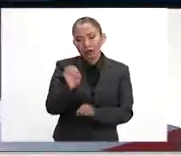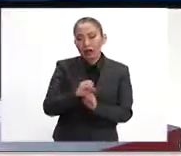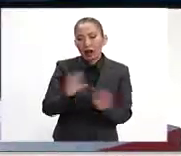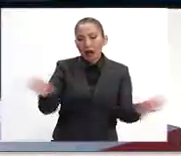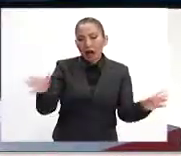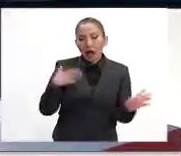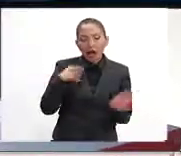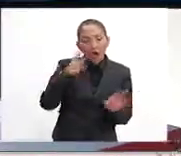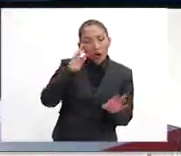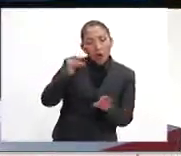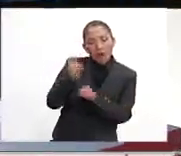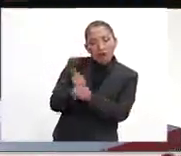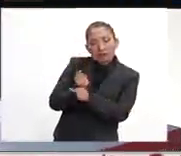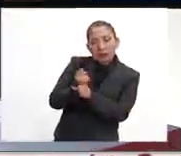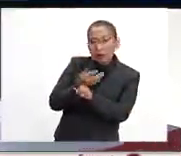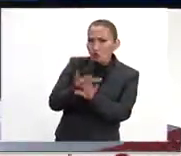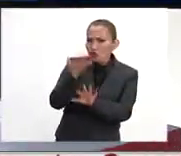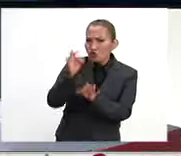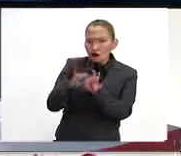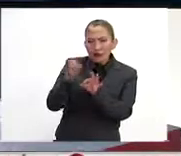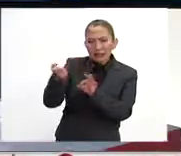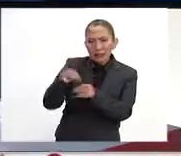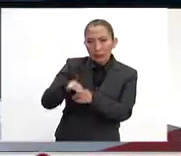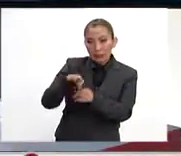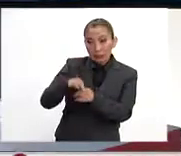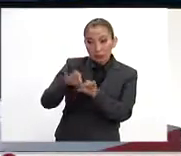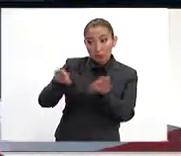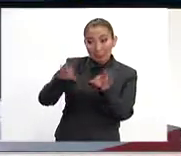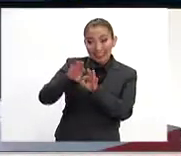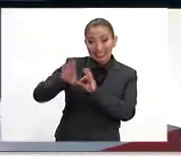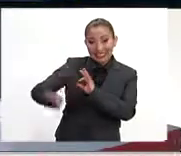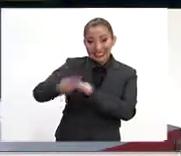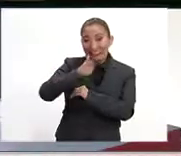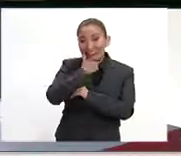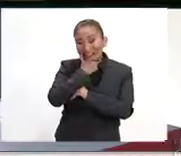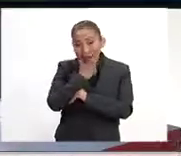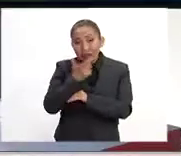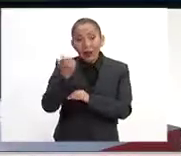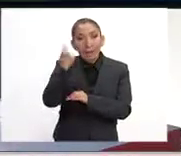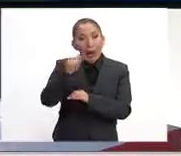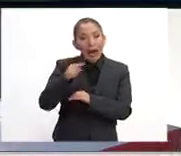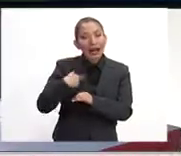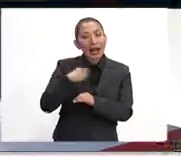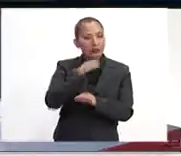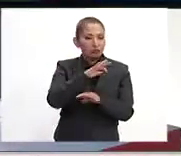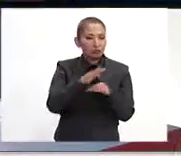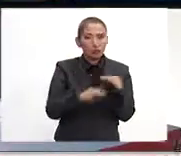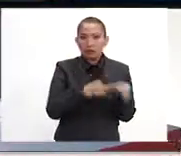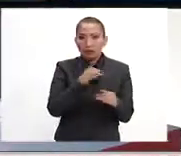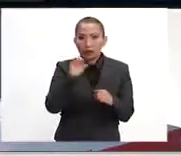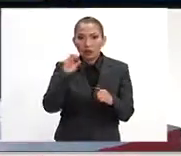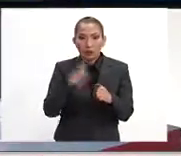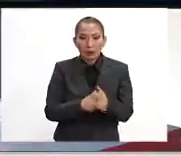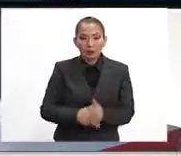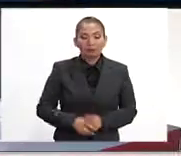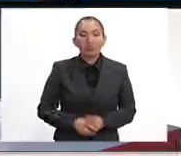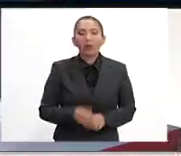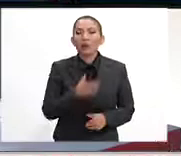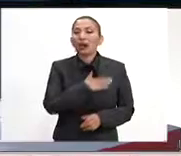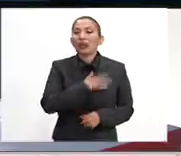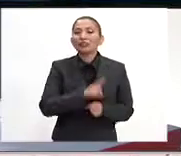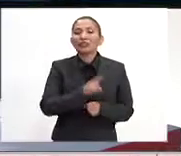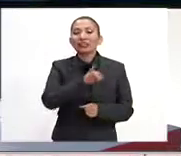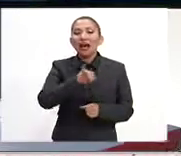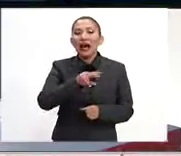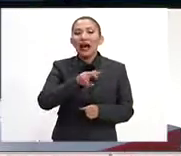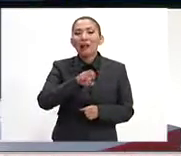supuesto dándole un seguimiento muy puntual a estas elecciones, a estas importantes elecciones, no sólo para Gran Bretaña, sino también para Europa. Muy buenos días,